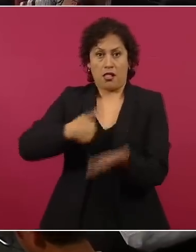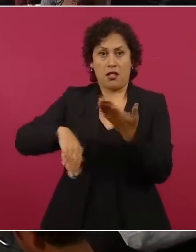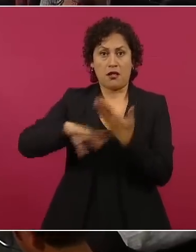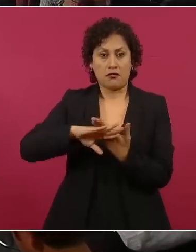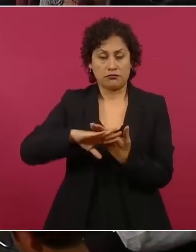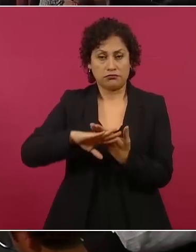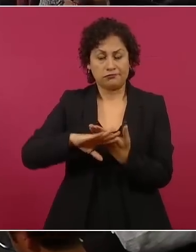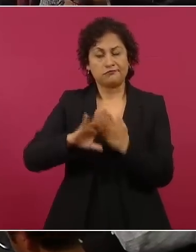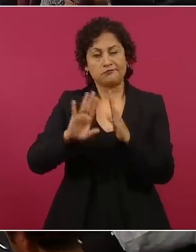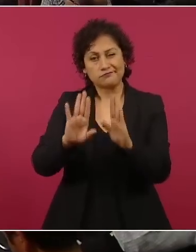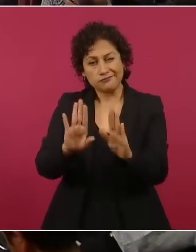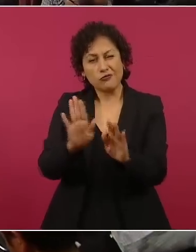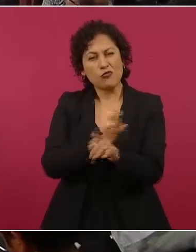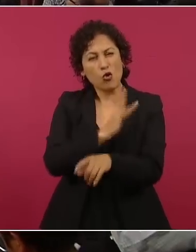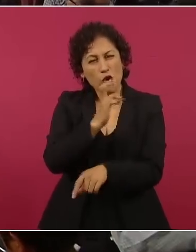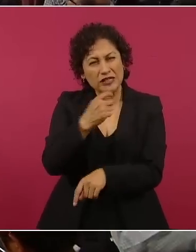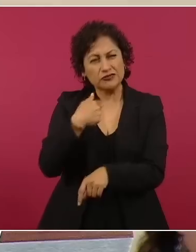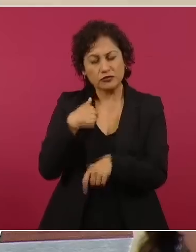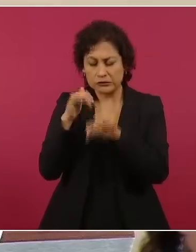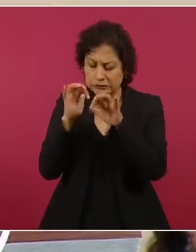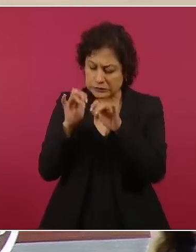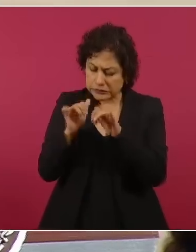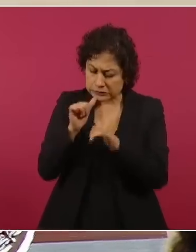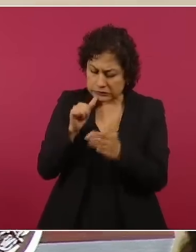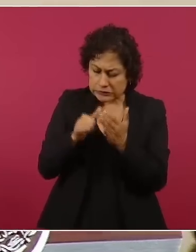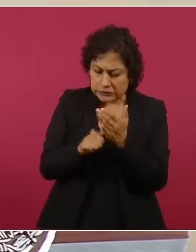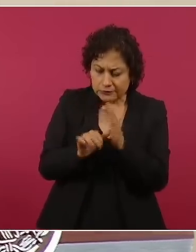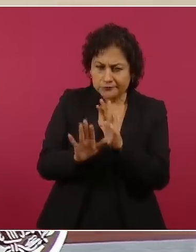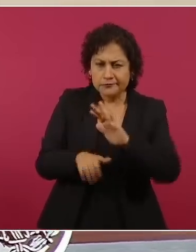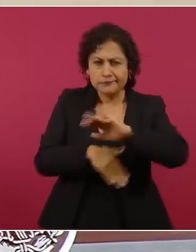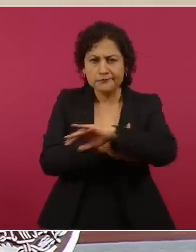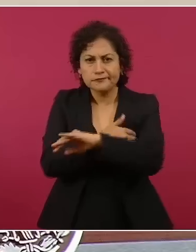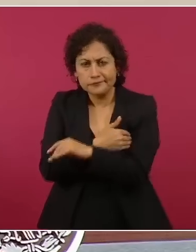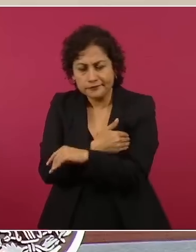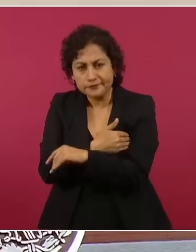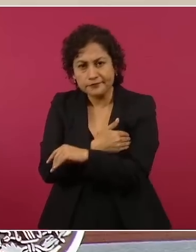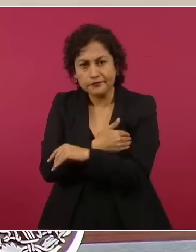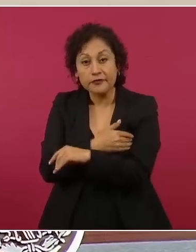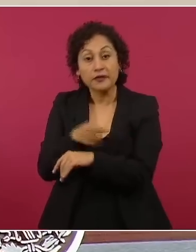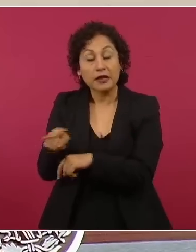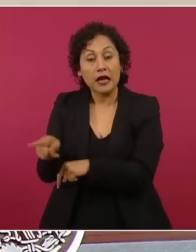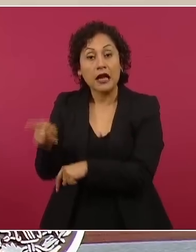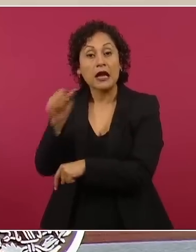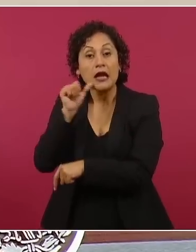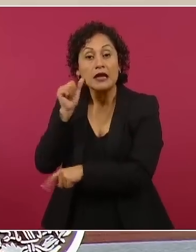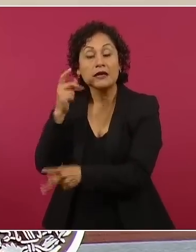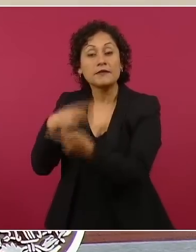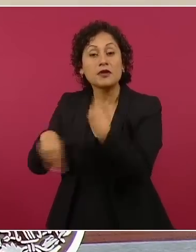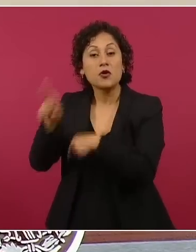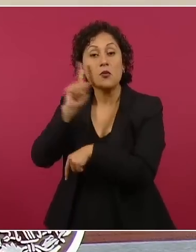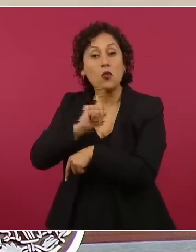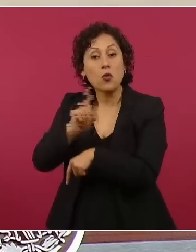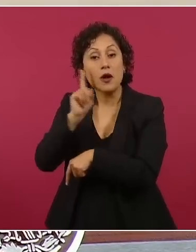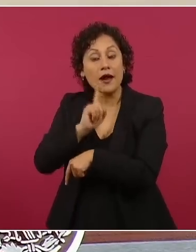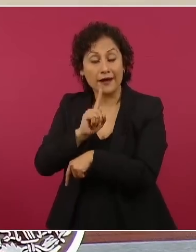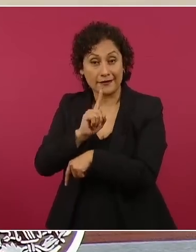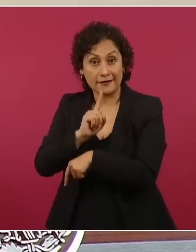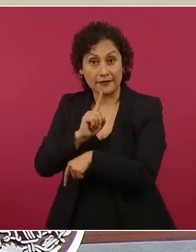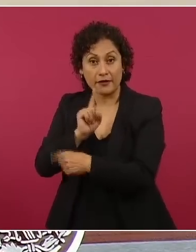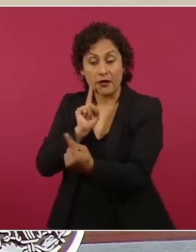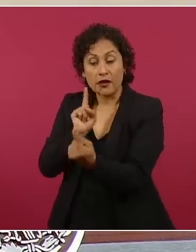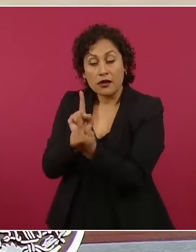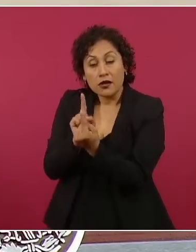Elizabeth que me daba pena, porque